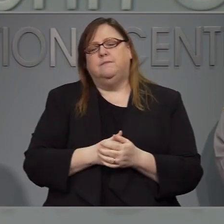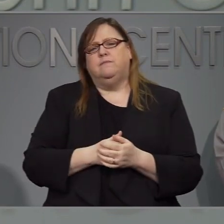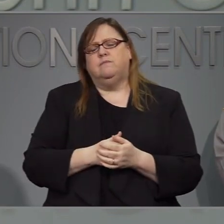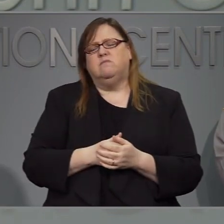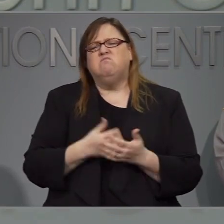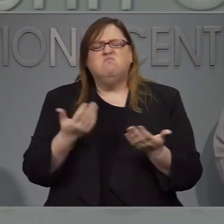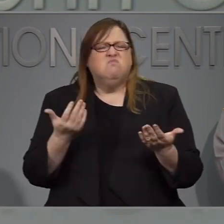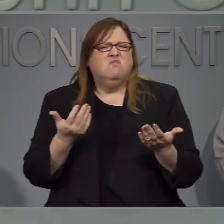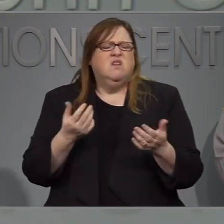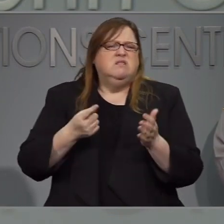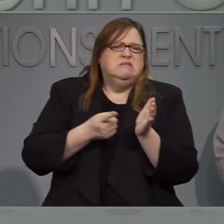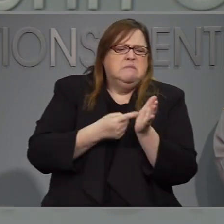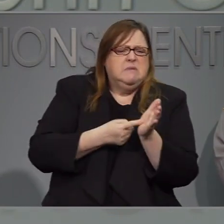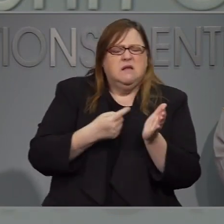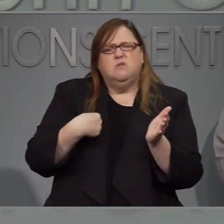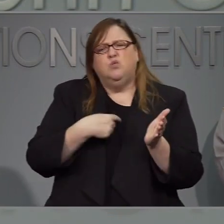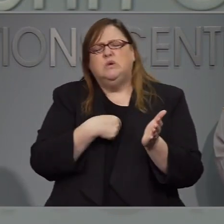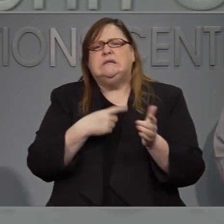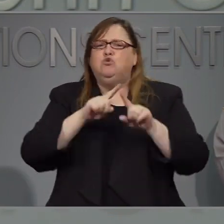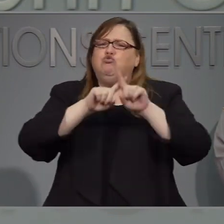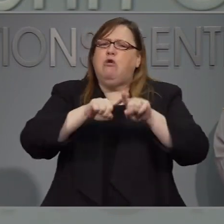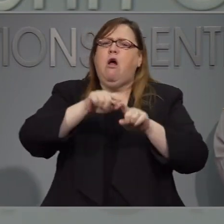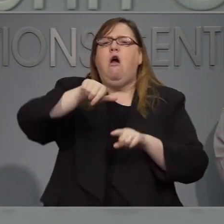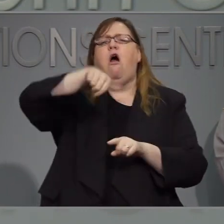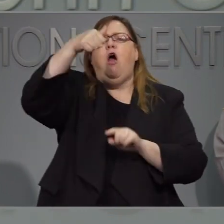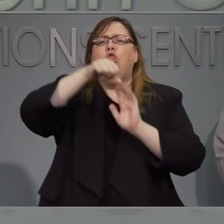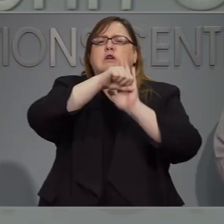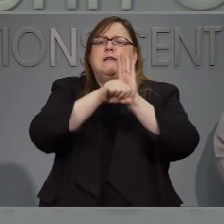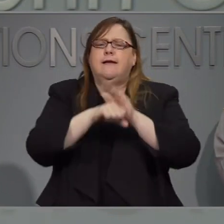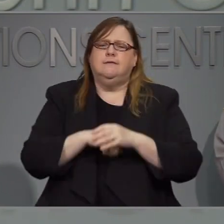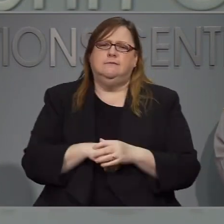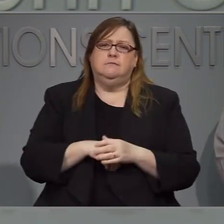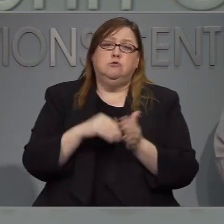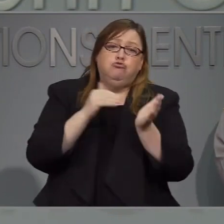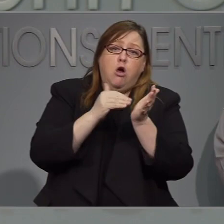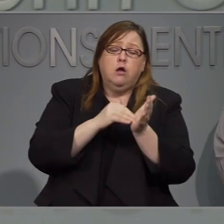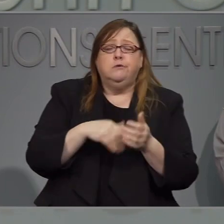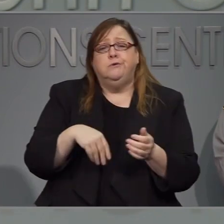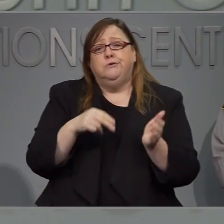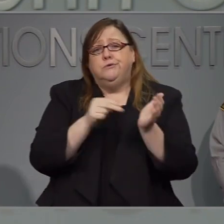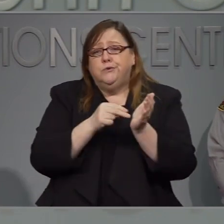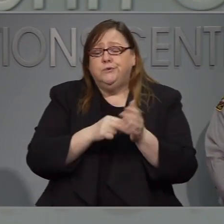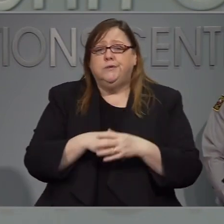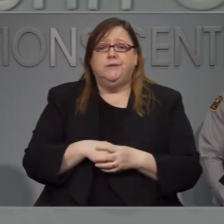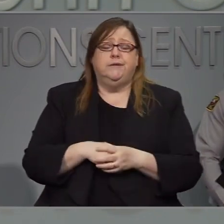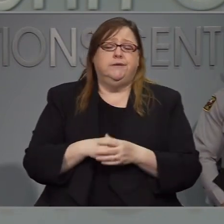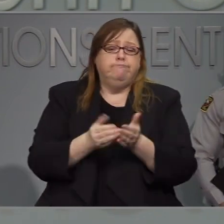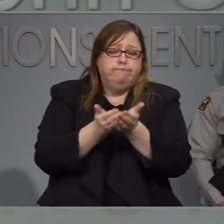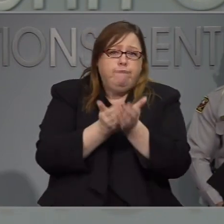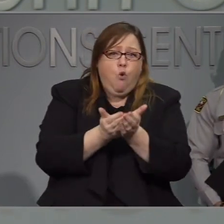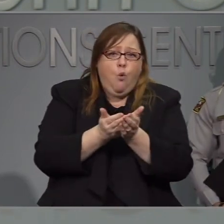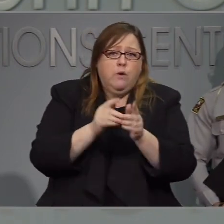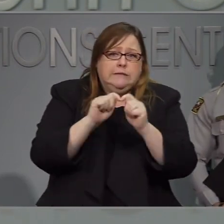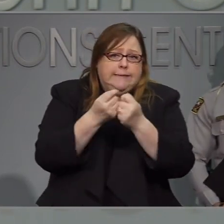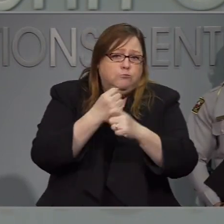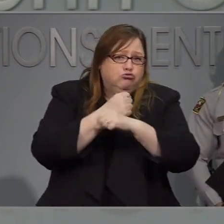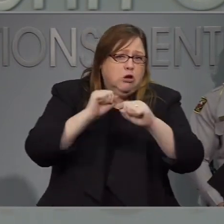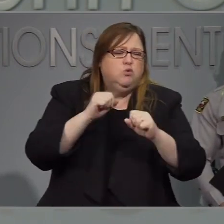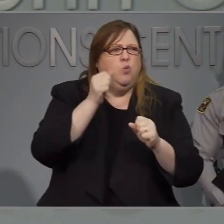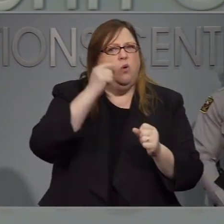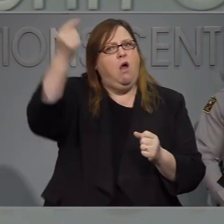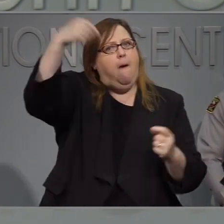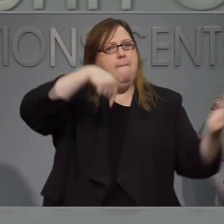Estoy me inquieta en la situación de los doctores de la gente que se encarga de de hacer rescates acuáticos. Cómo está la pandemia afectando esto